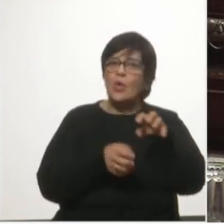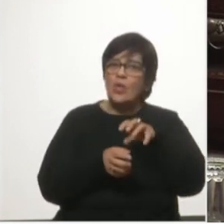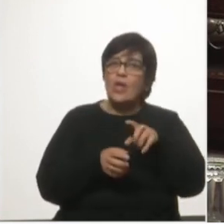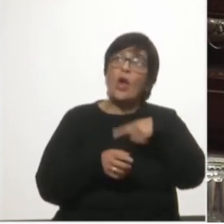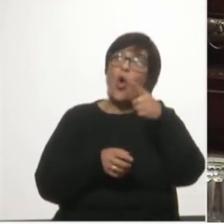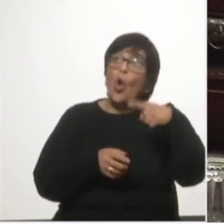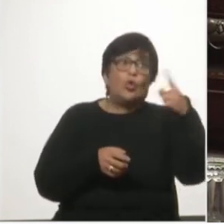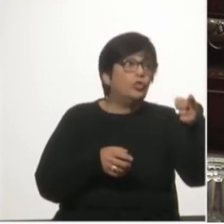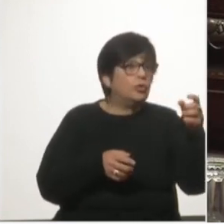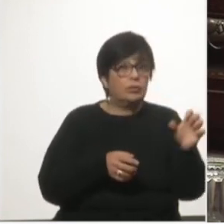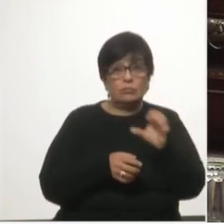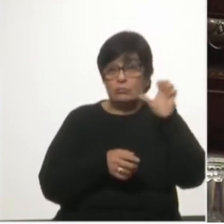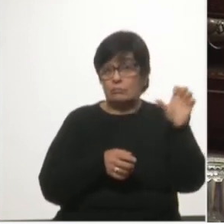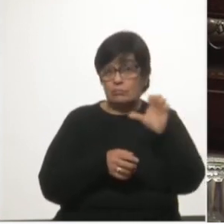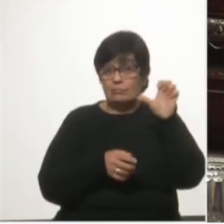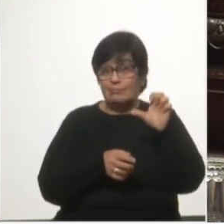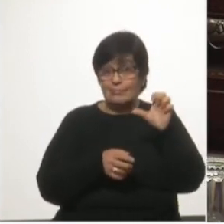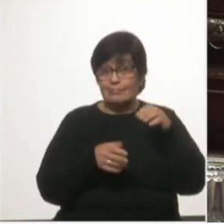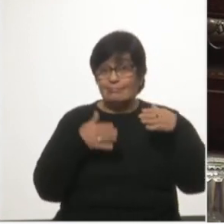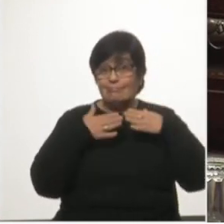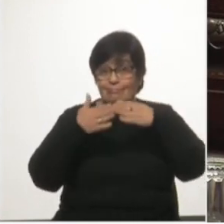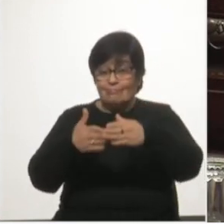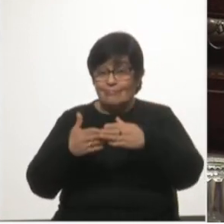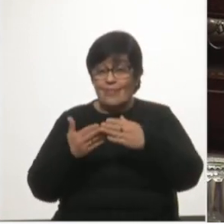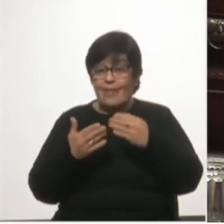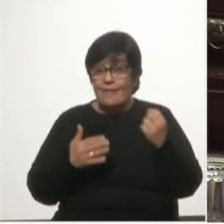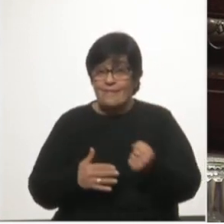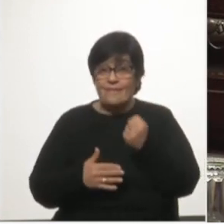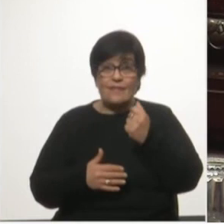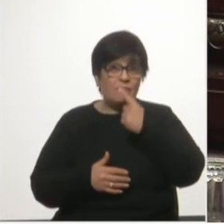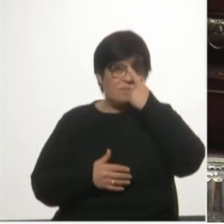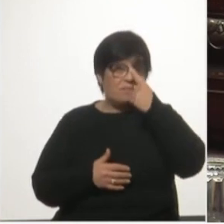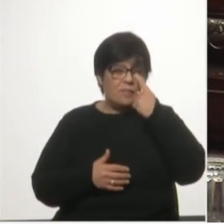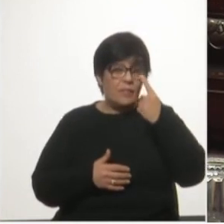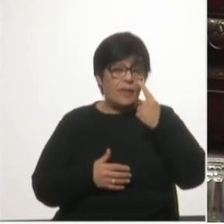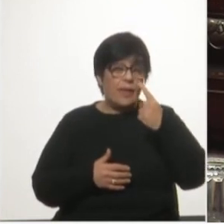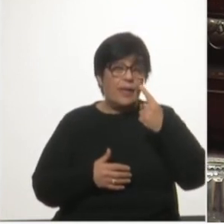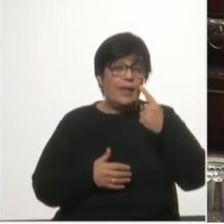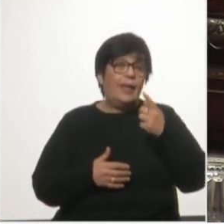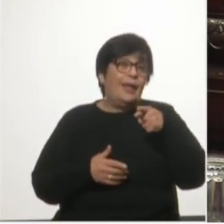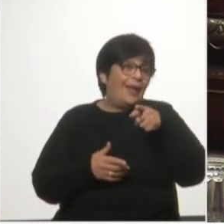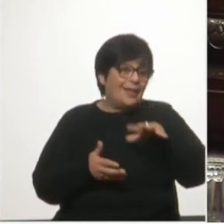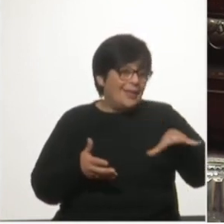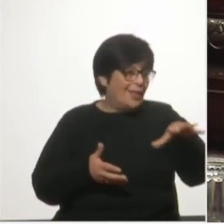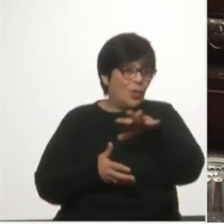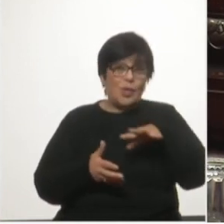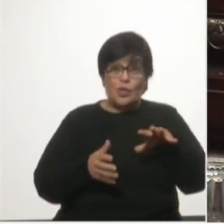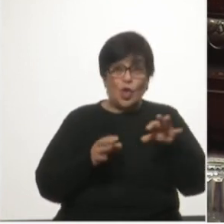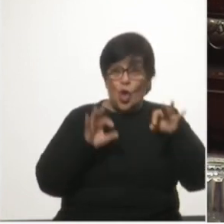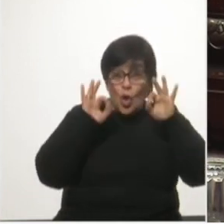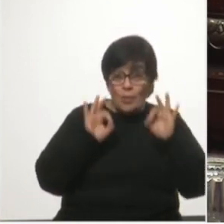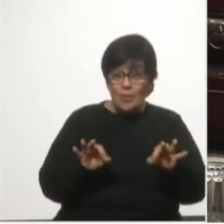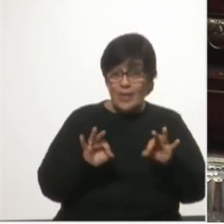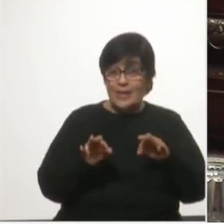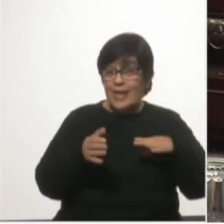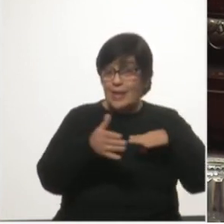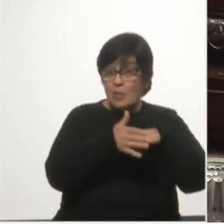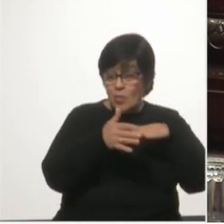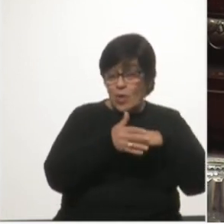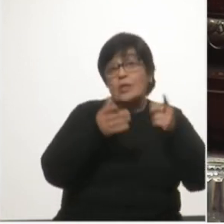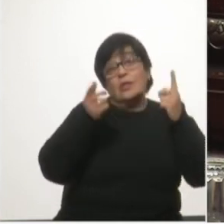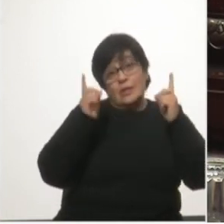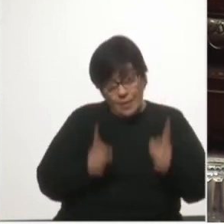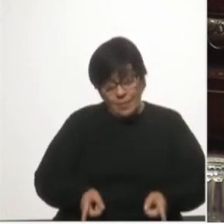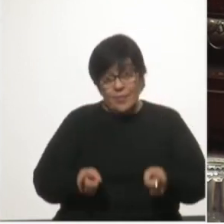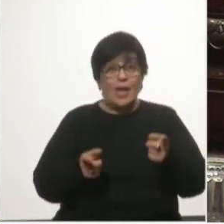de las restantes empresas marítimas. El ecosistema portuario en su conjunto y por lo tanto también